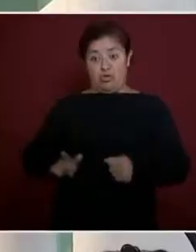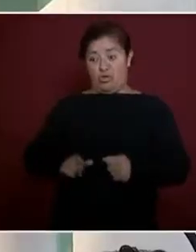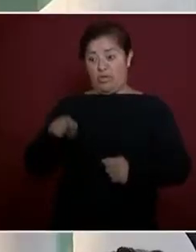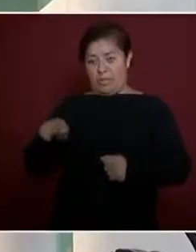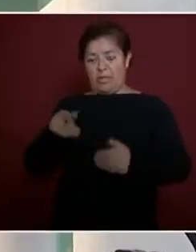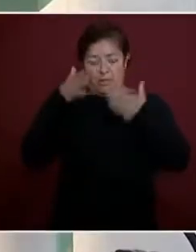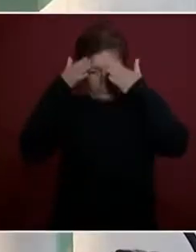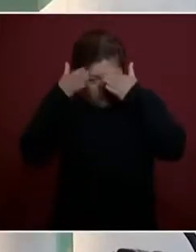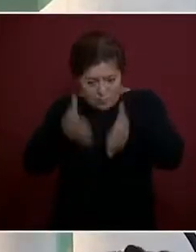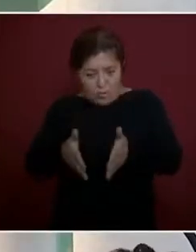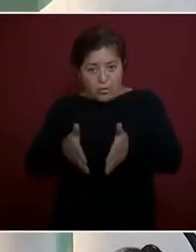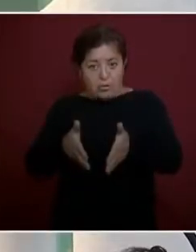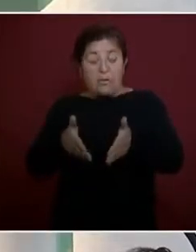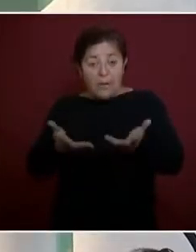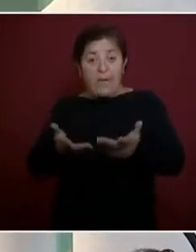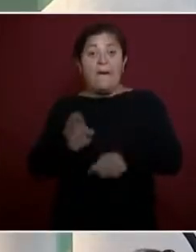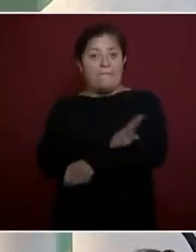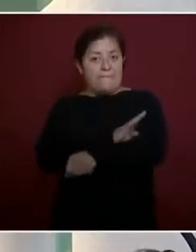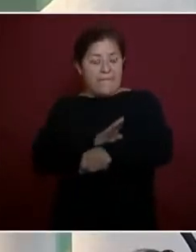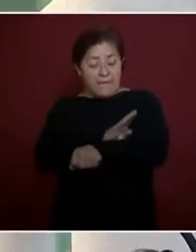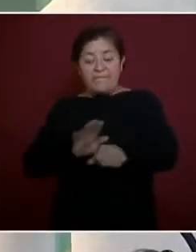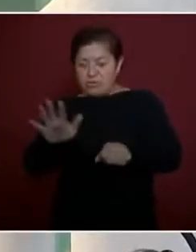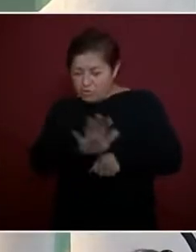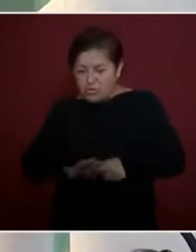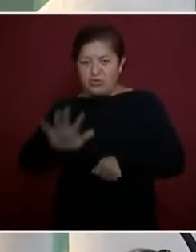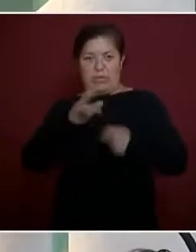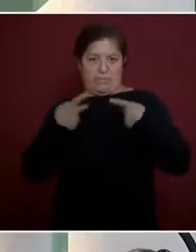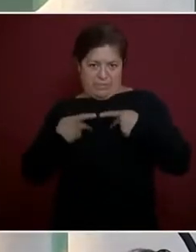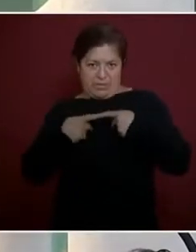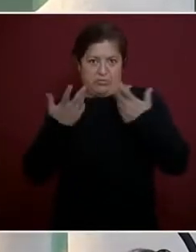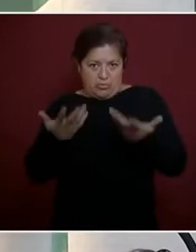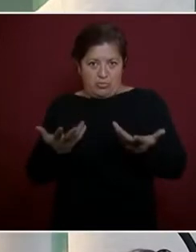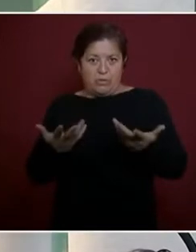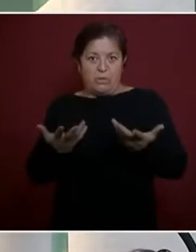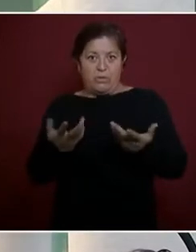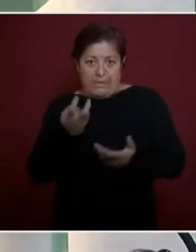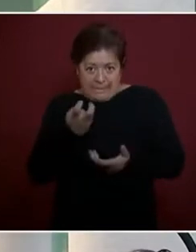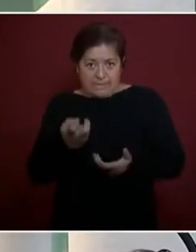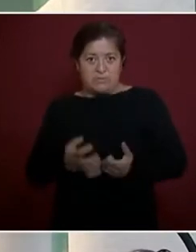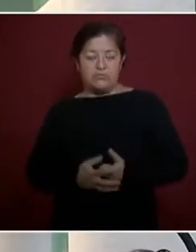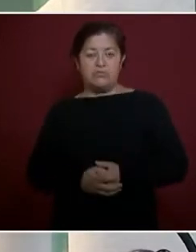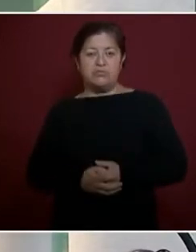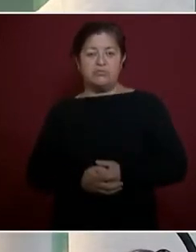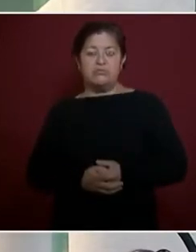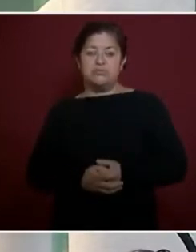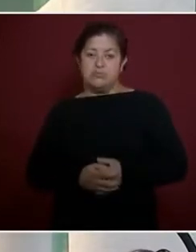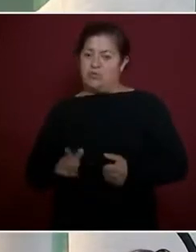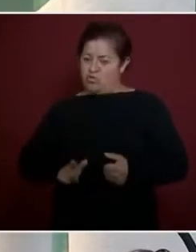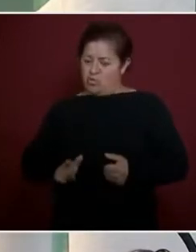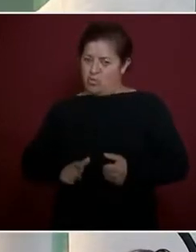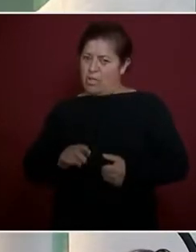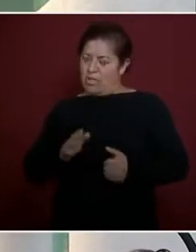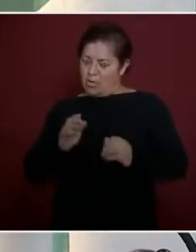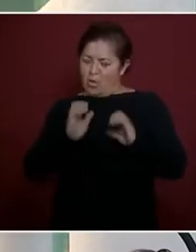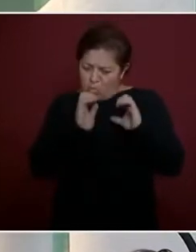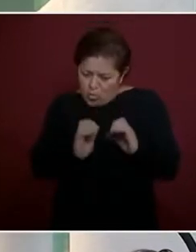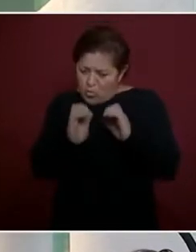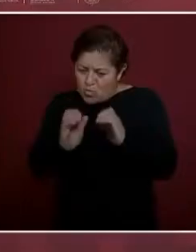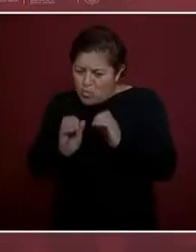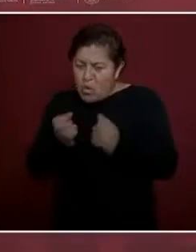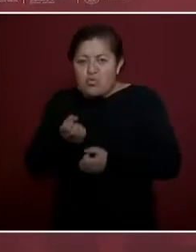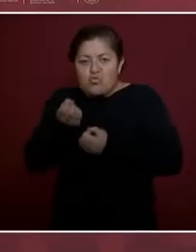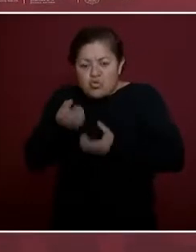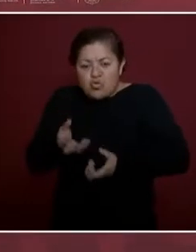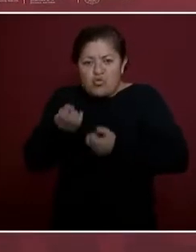a procurar el beneficio de sus pueblos, que no haya estas tensiones.